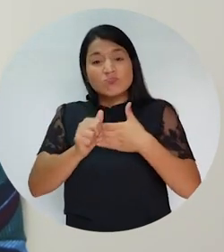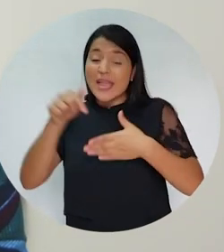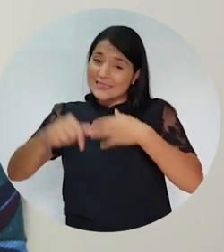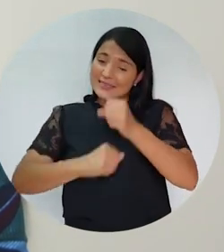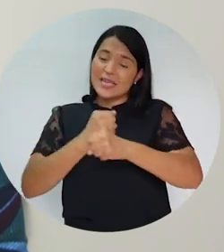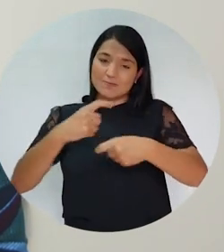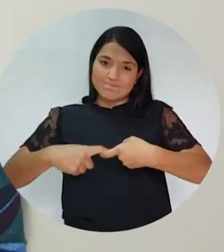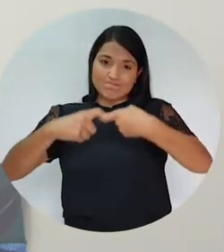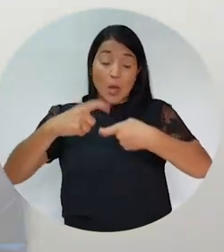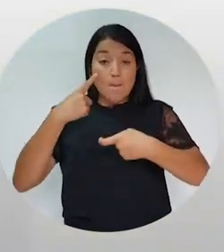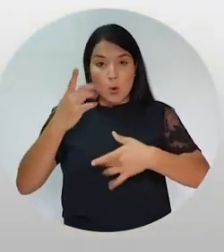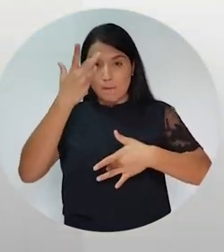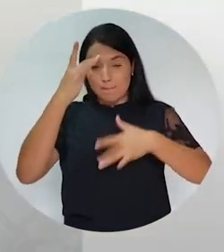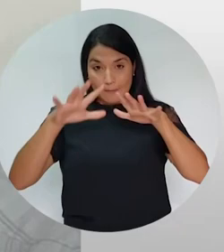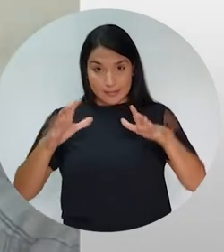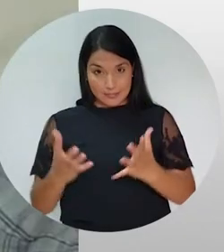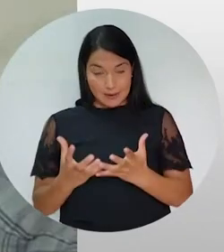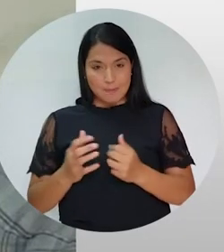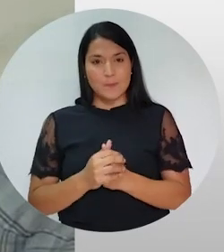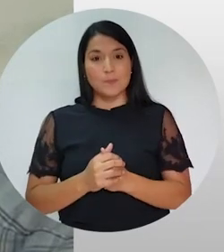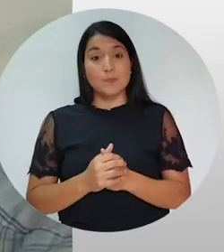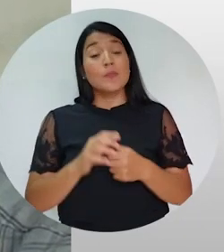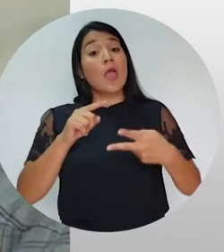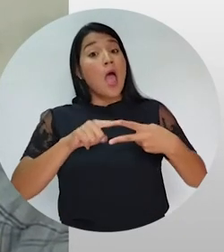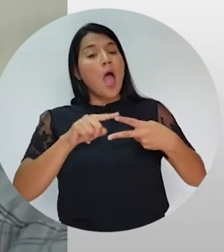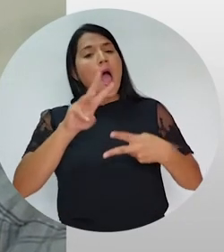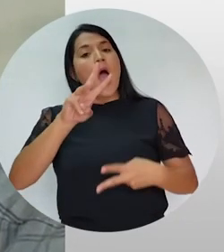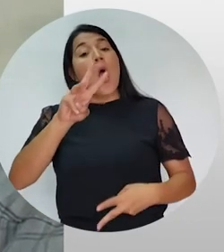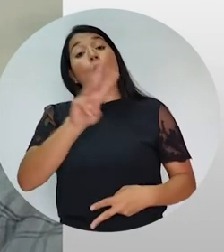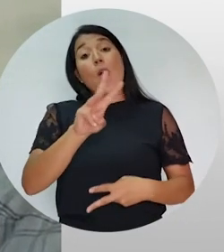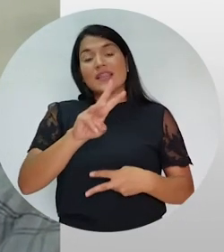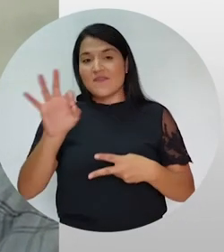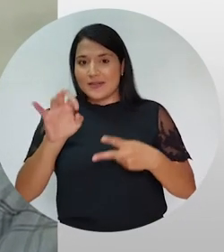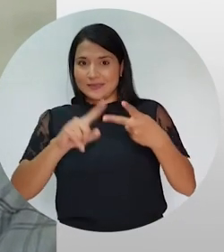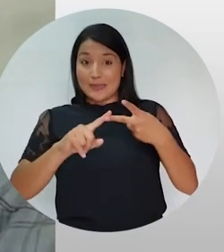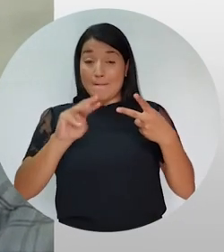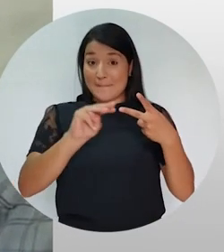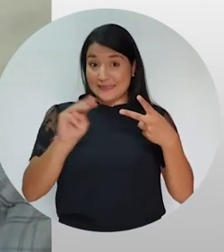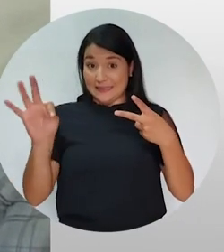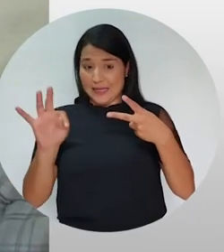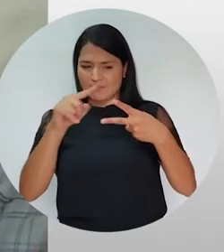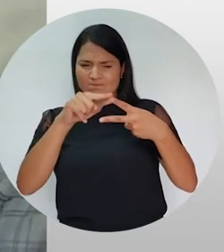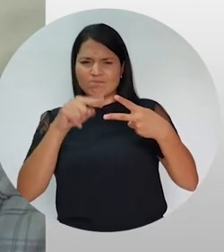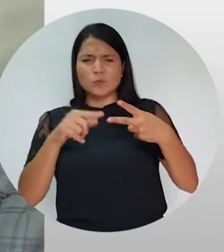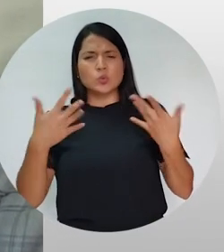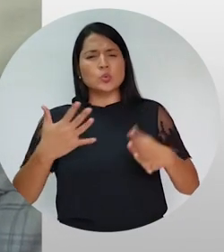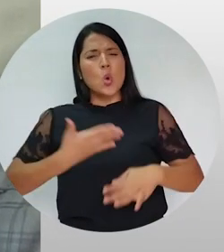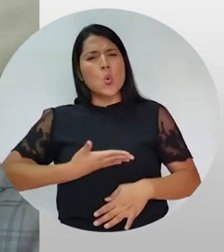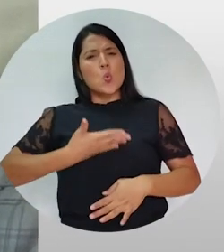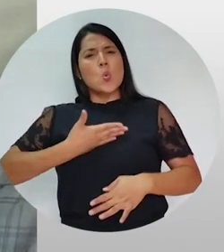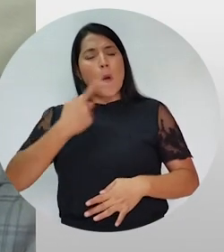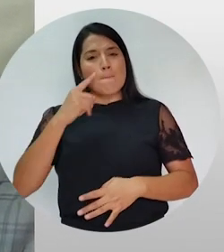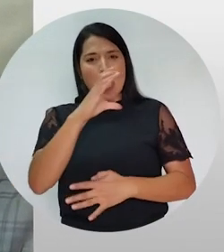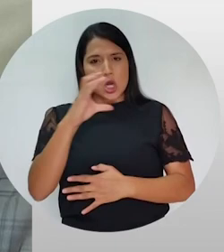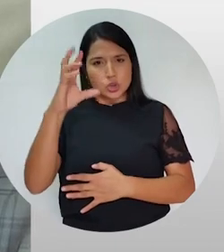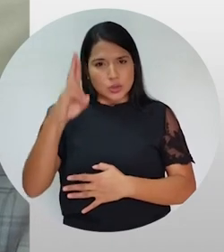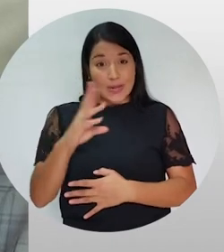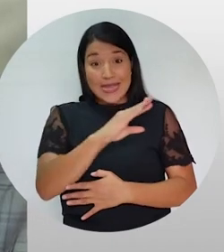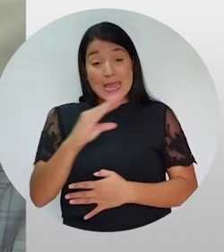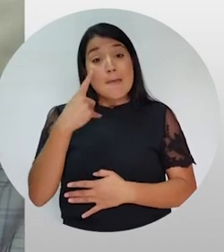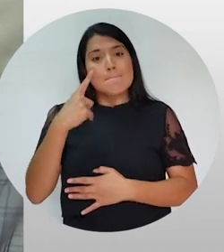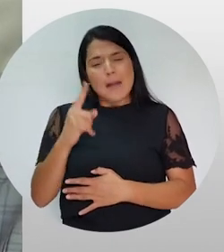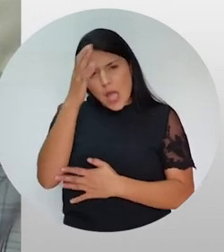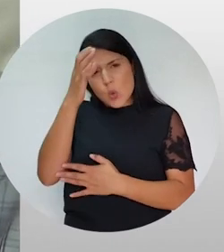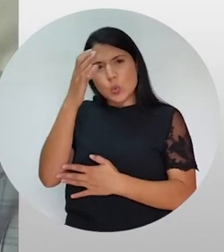tenido que suspender por la pandemia. Don Walter Ferguson y Doña Marcel Taylor son un orgullo para Costa